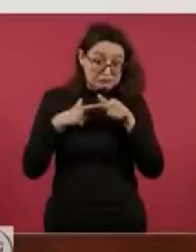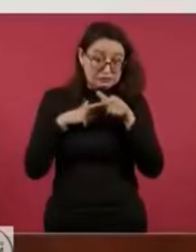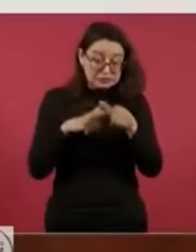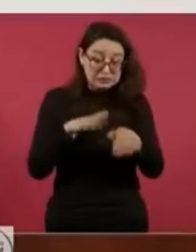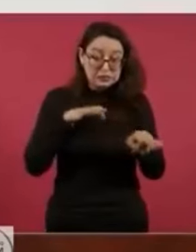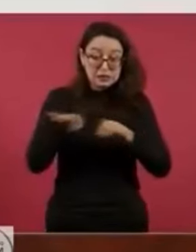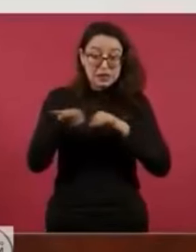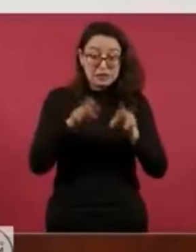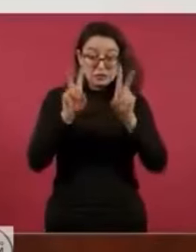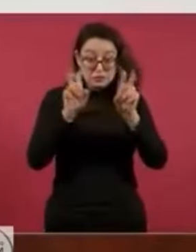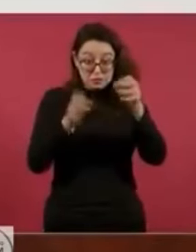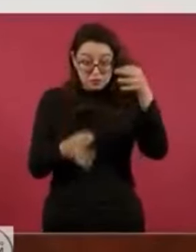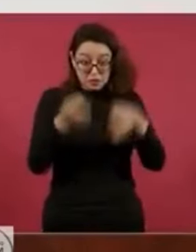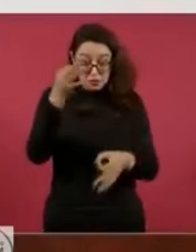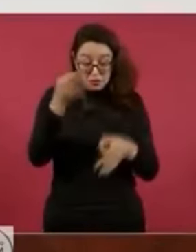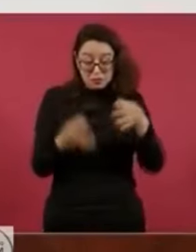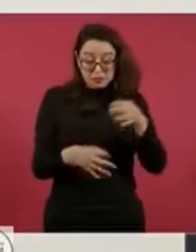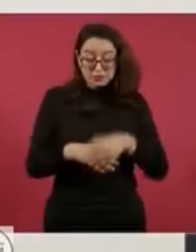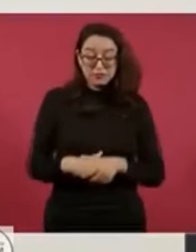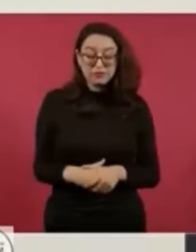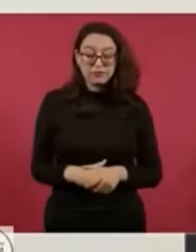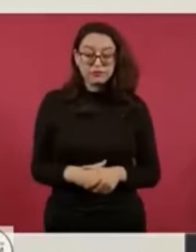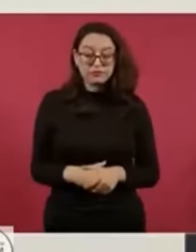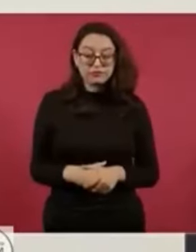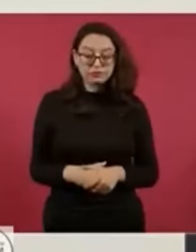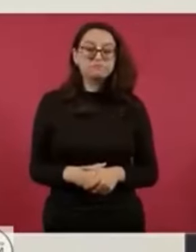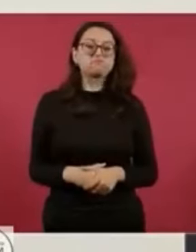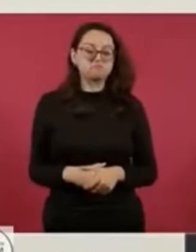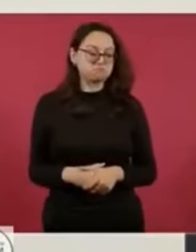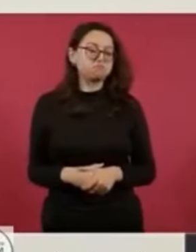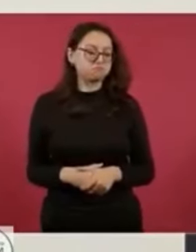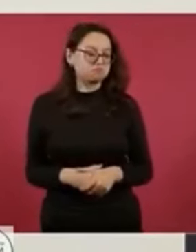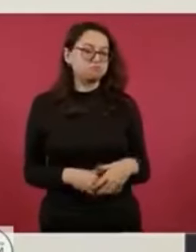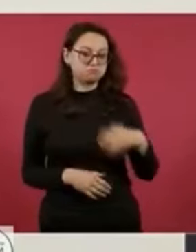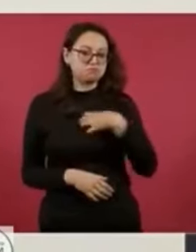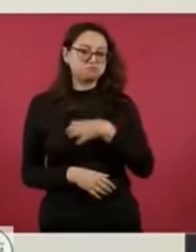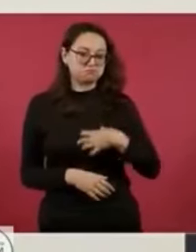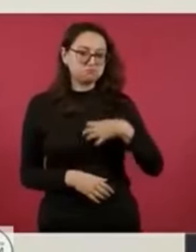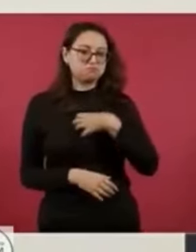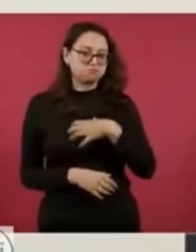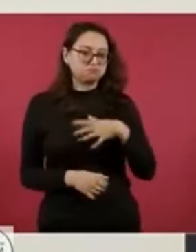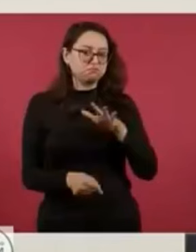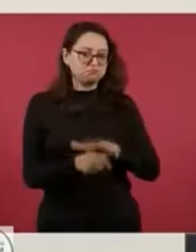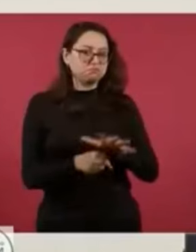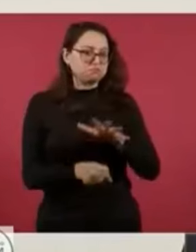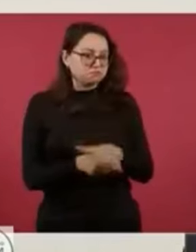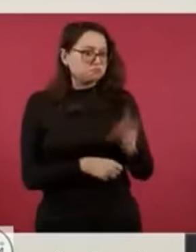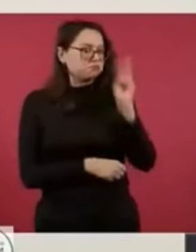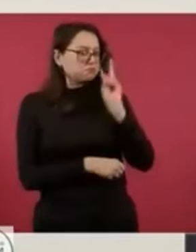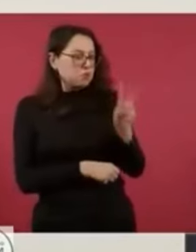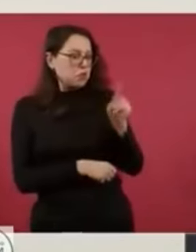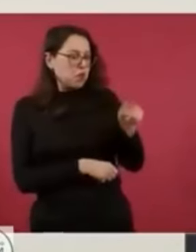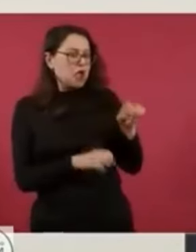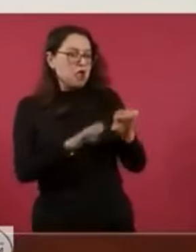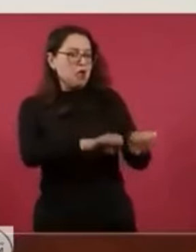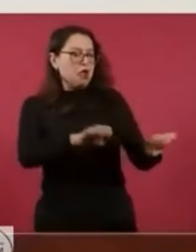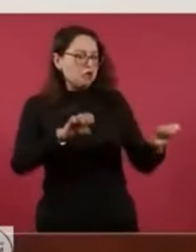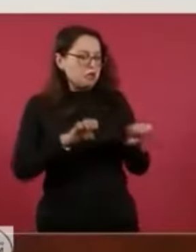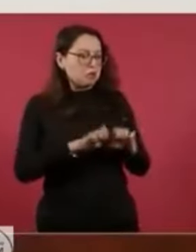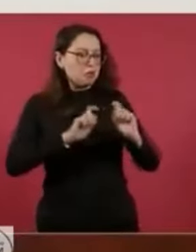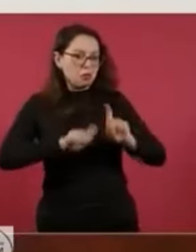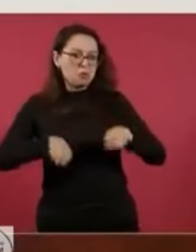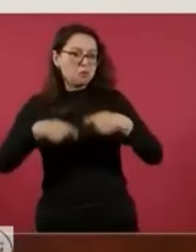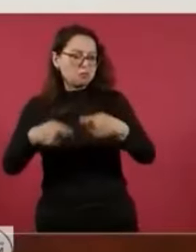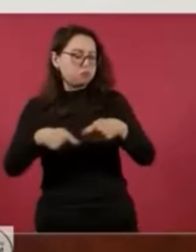Estoy muy contento porque satisfecho con los nombramientos que está haciendo la